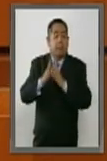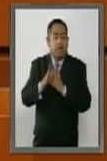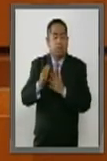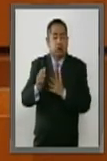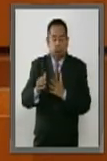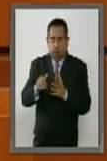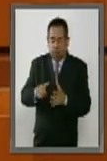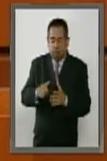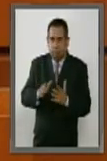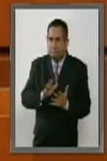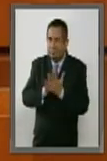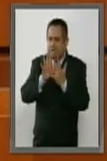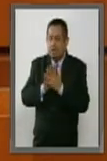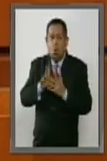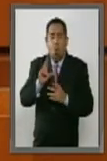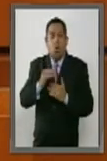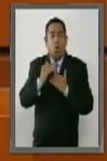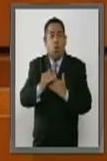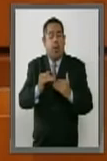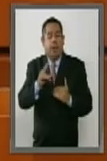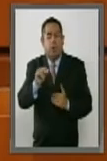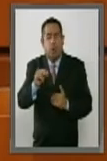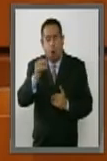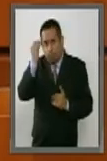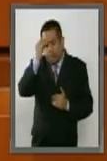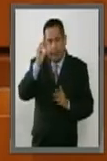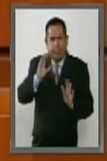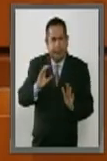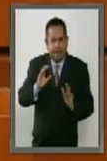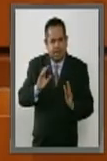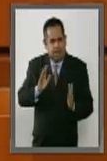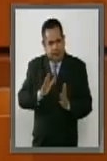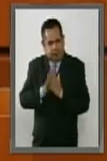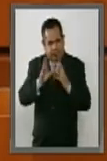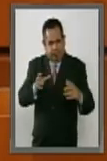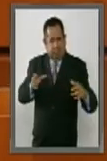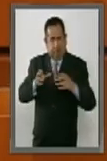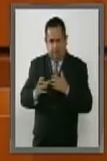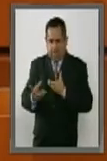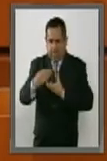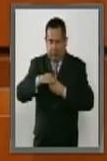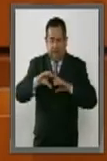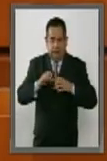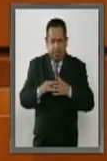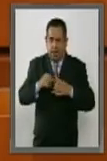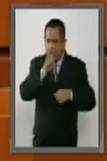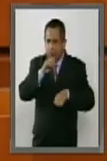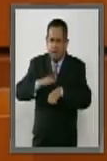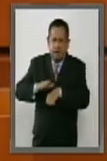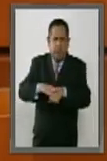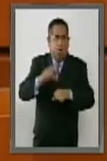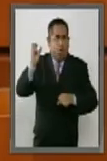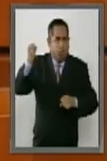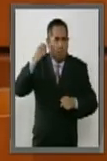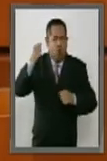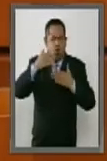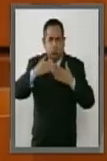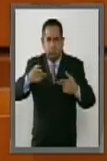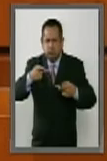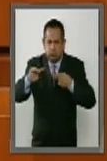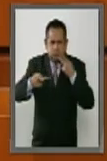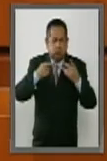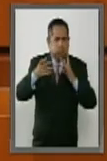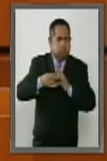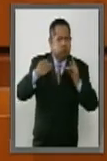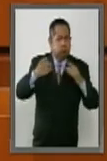ciudadana no se limite solamente a quienes forman parte de la constituyente sino que se convoquen a foros amplios de consulta